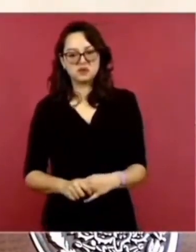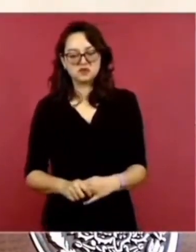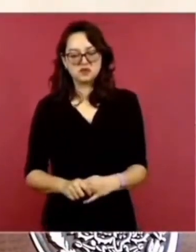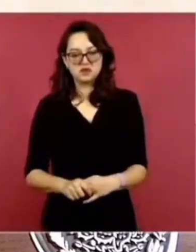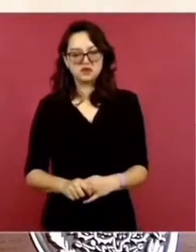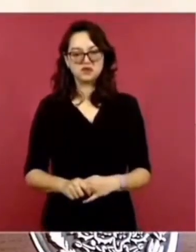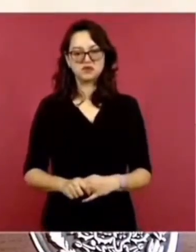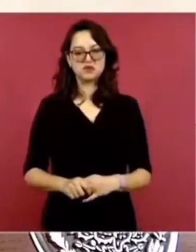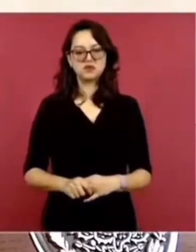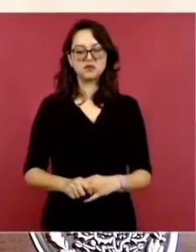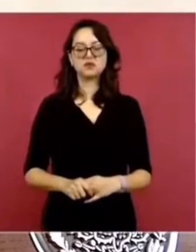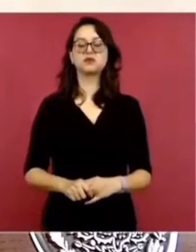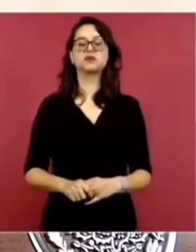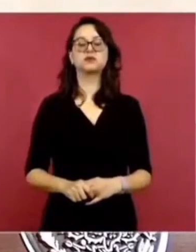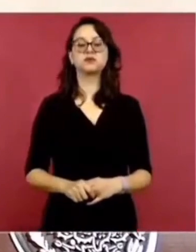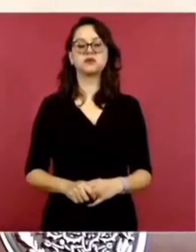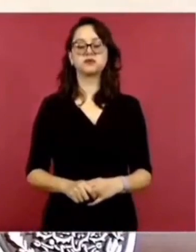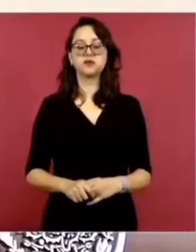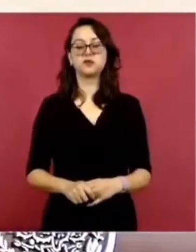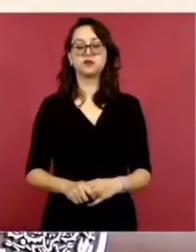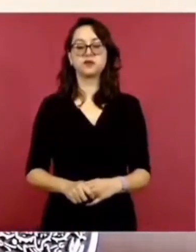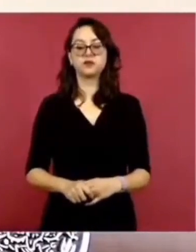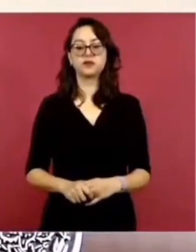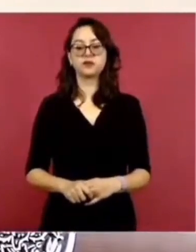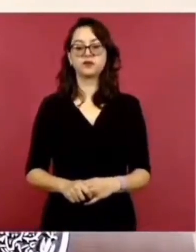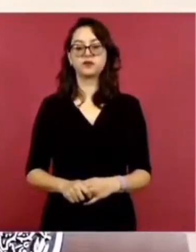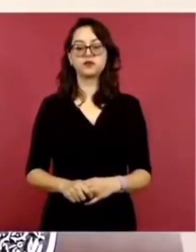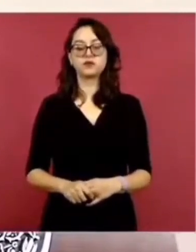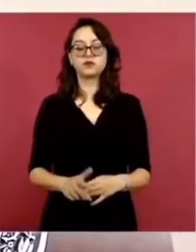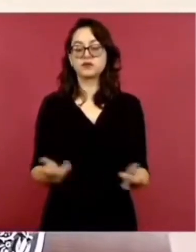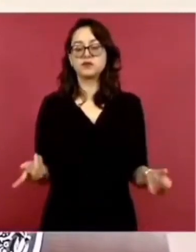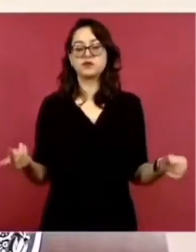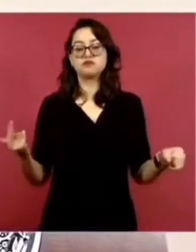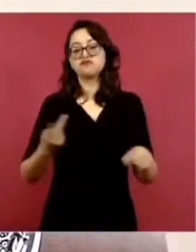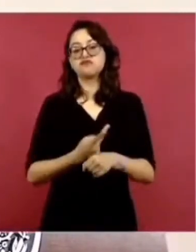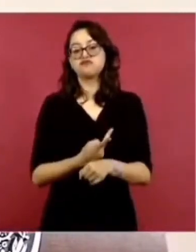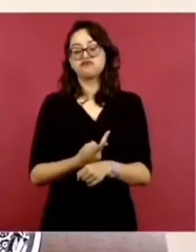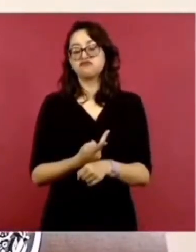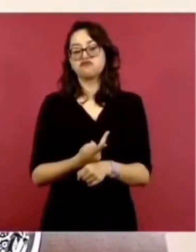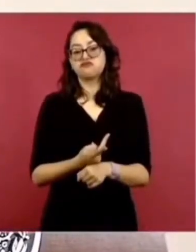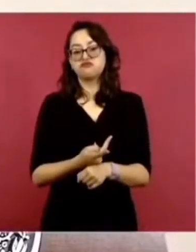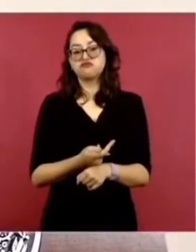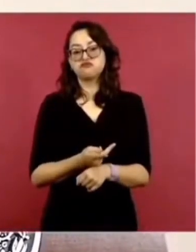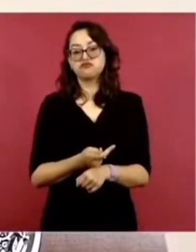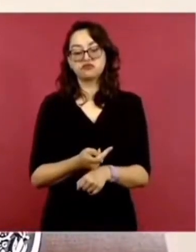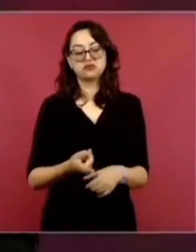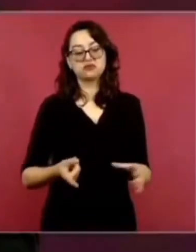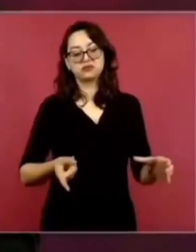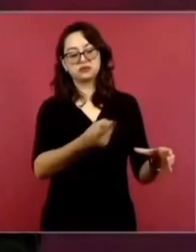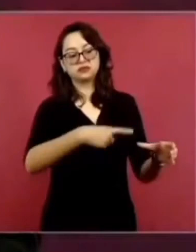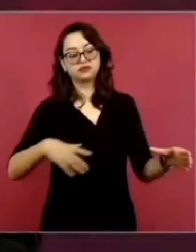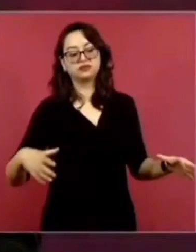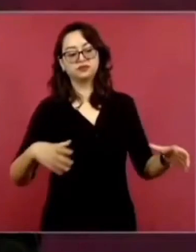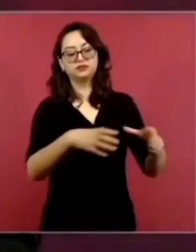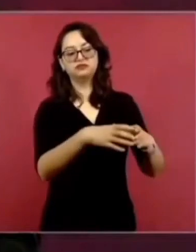Porque dominaba una oligarquía.